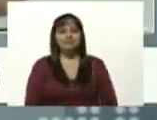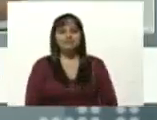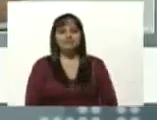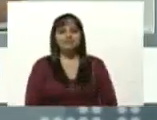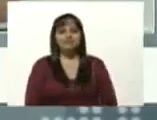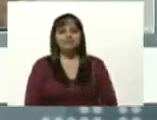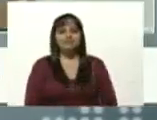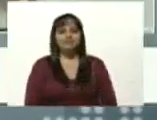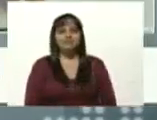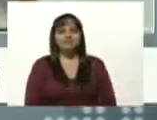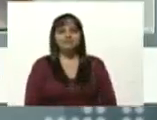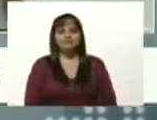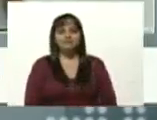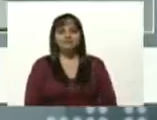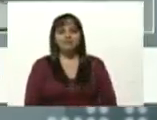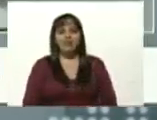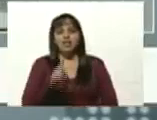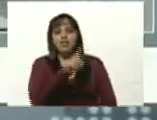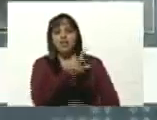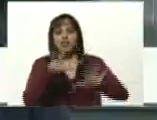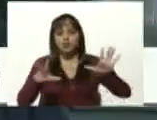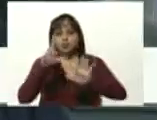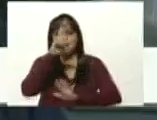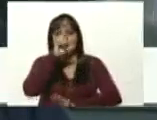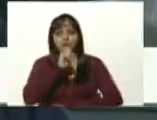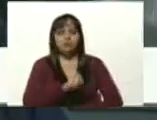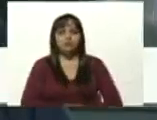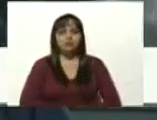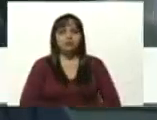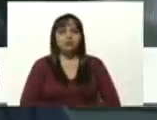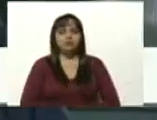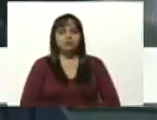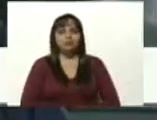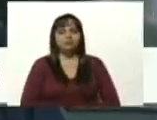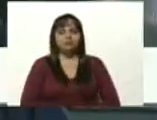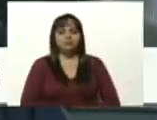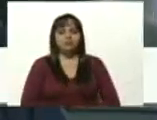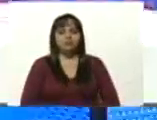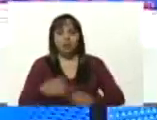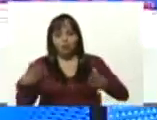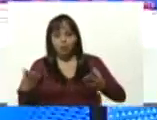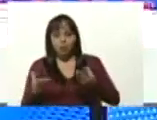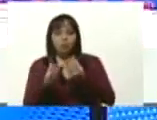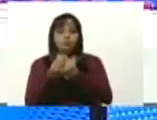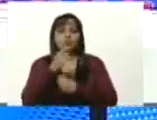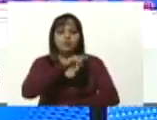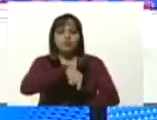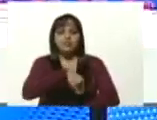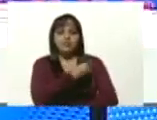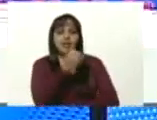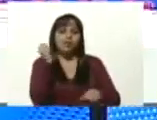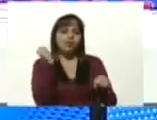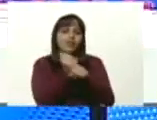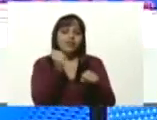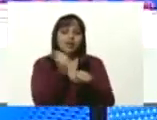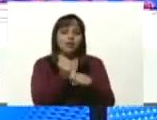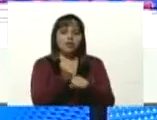así que 18 años vamos a junto a la universidad de los trabajadores